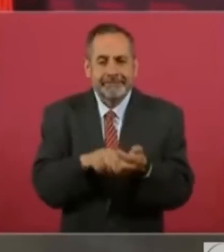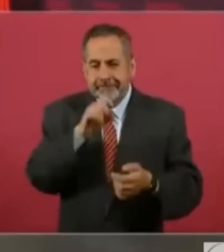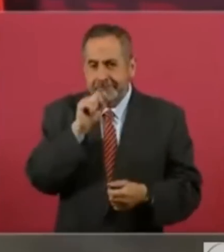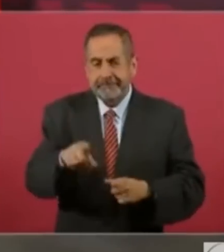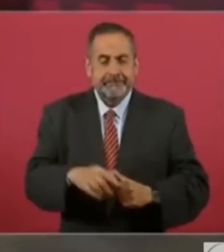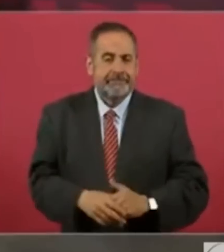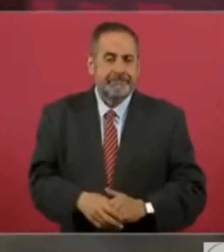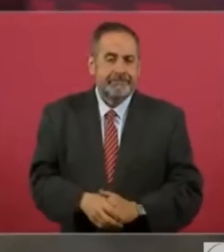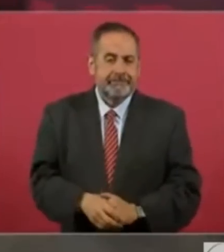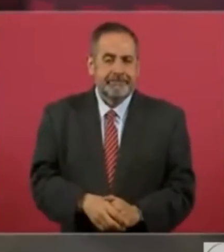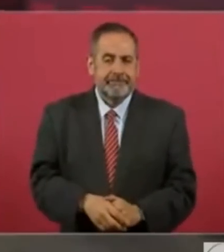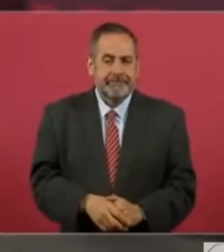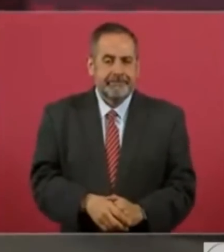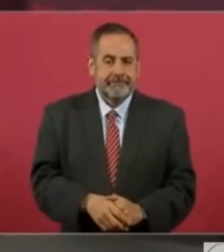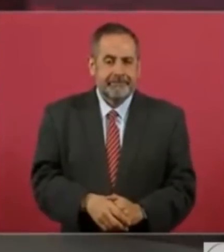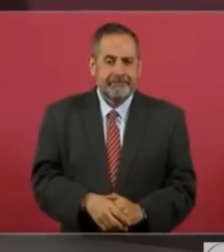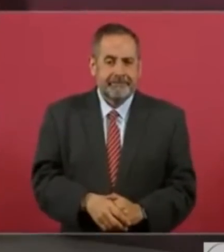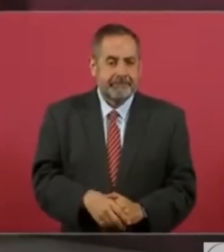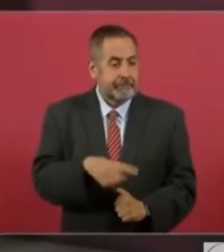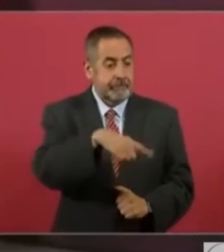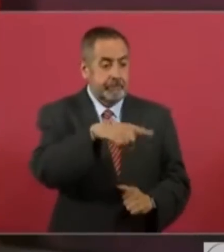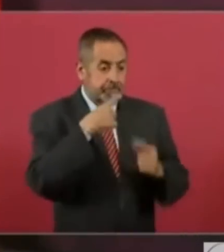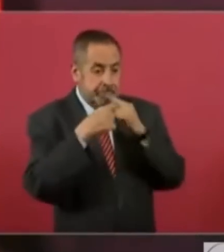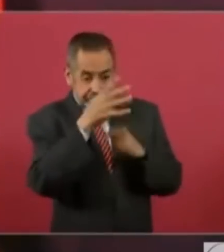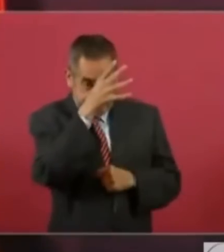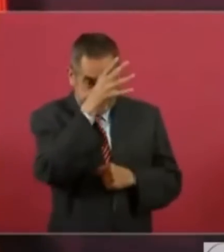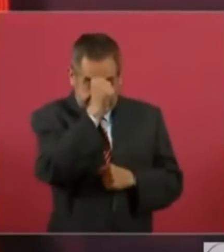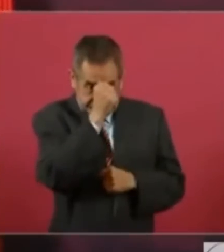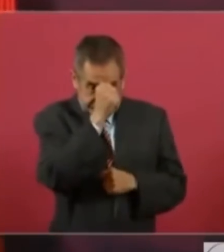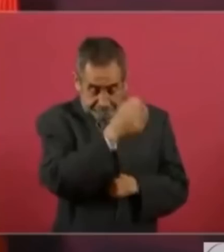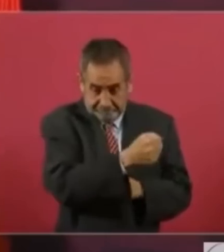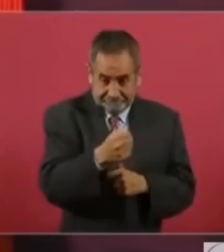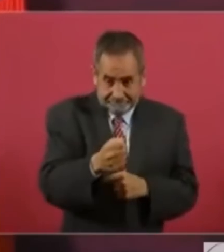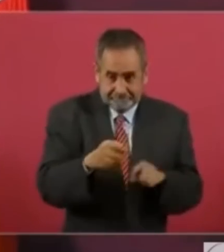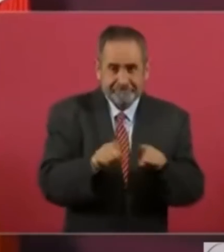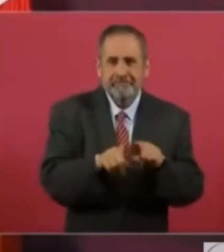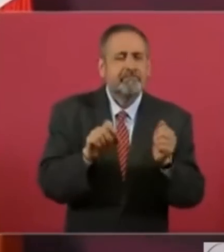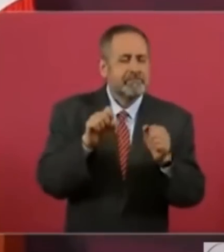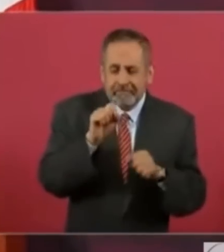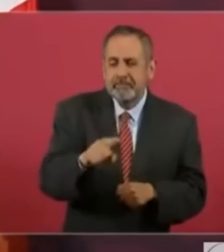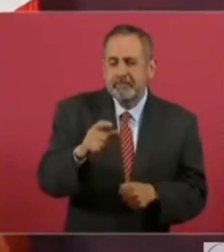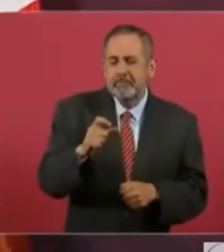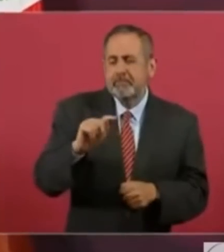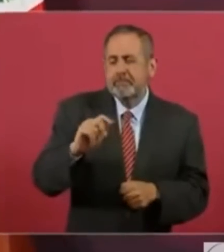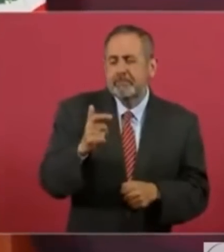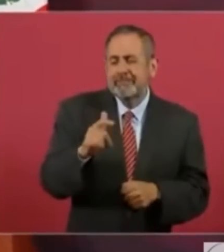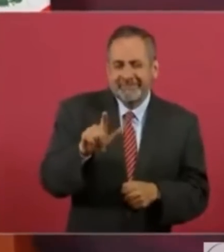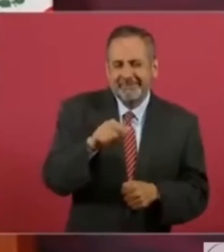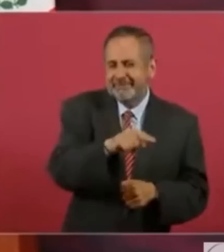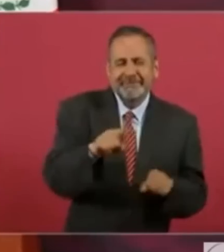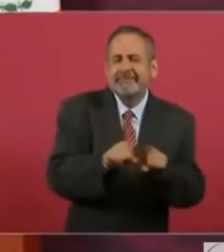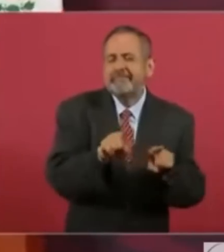llegan al acuerdo con lo de Xochitl, como